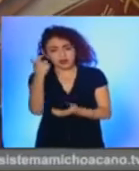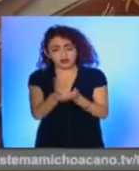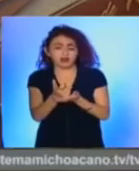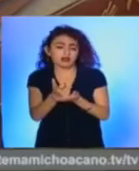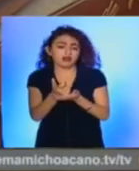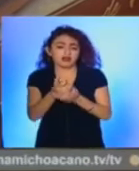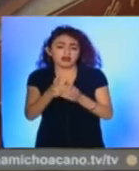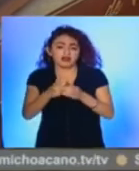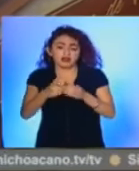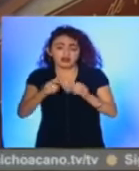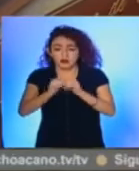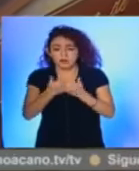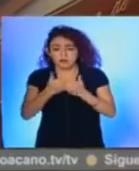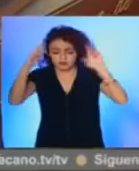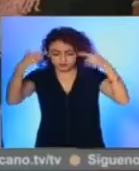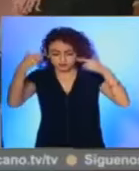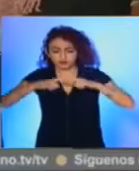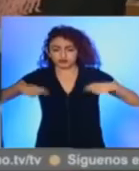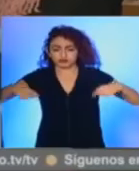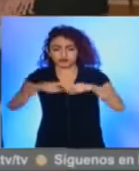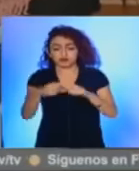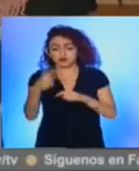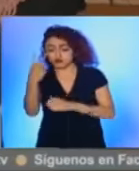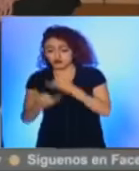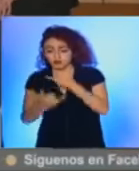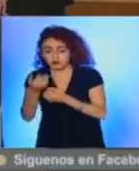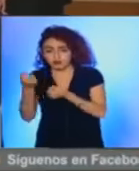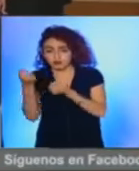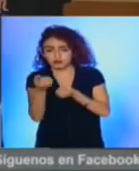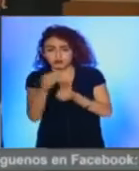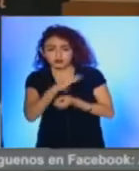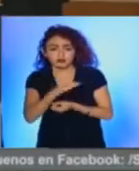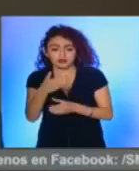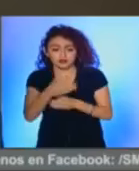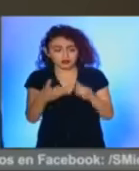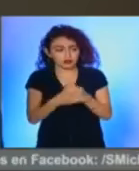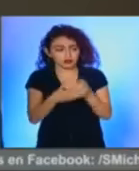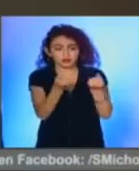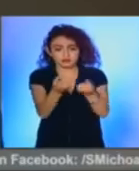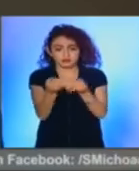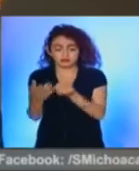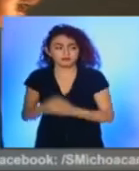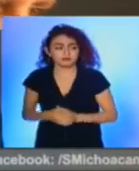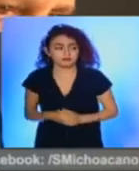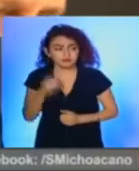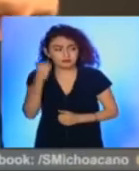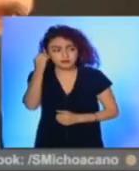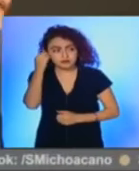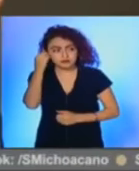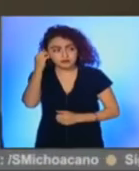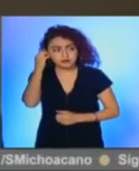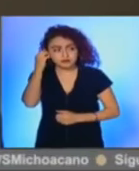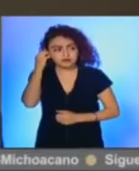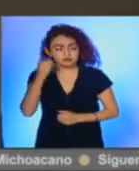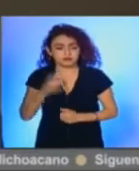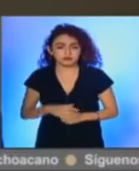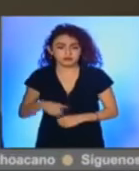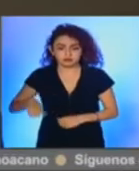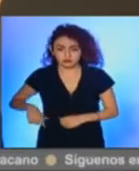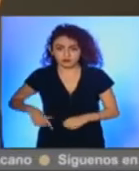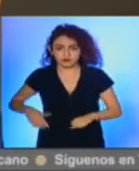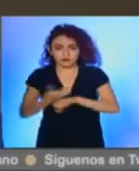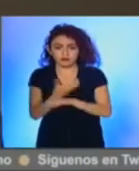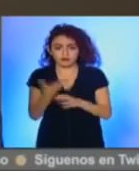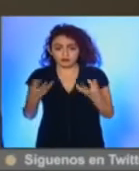reyes y dos juguetes. La aportación también se puede hacer en especie. En conjunto con el gobierno del estado y con las